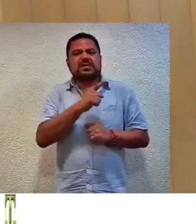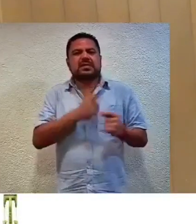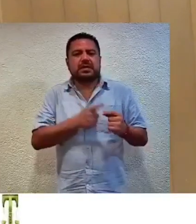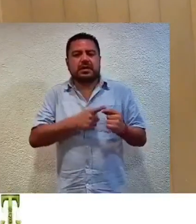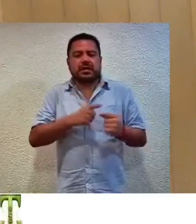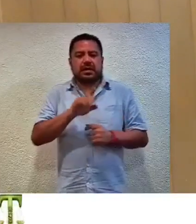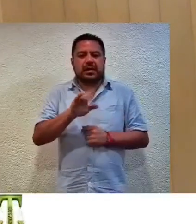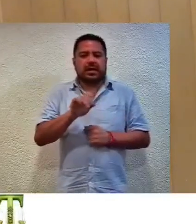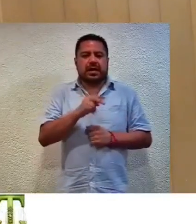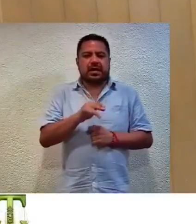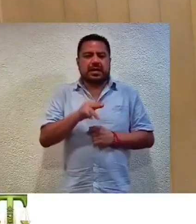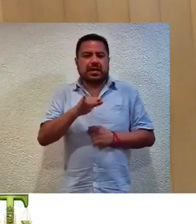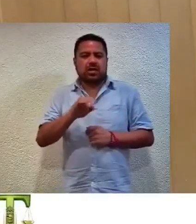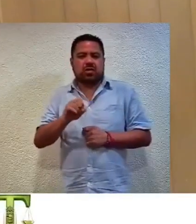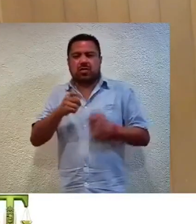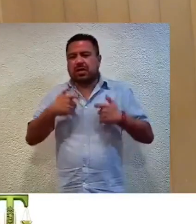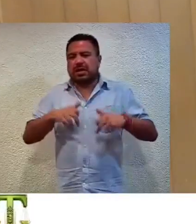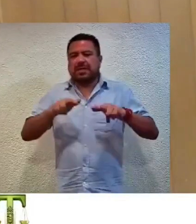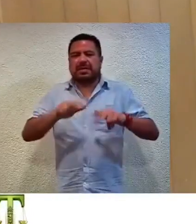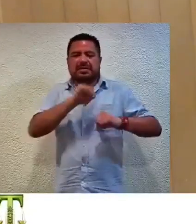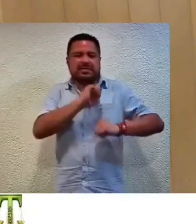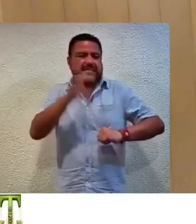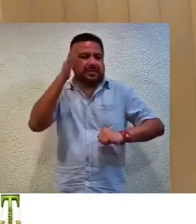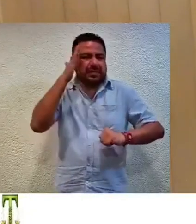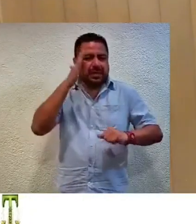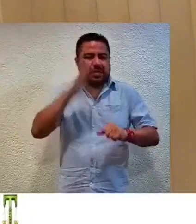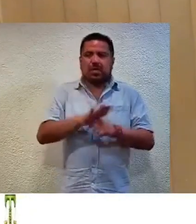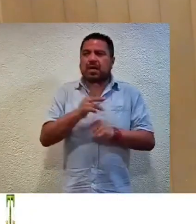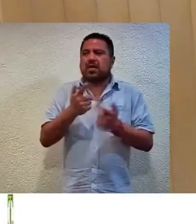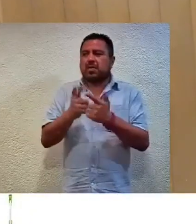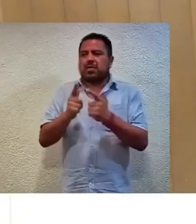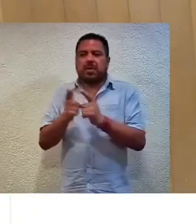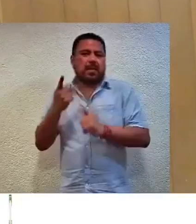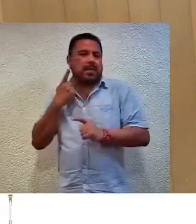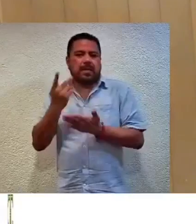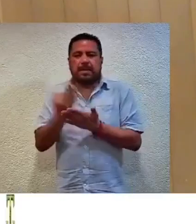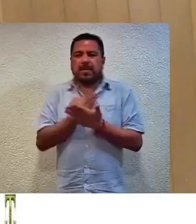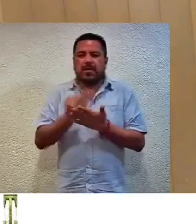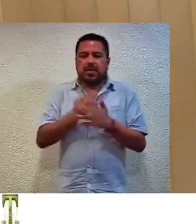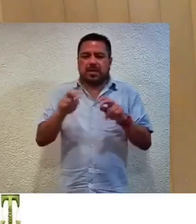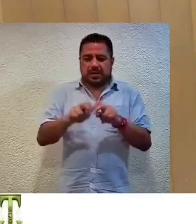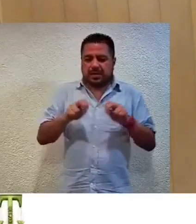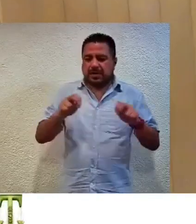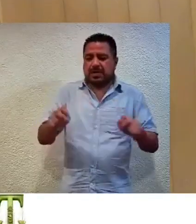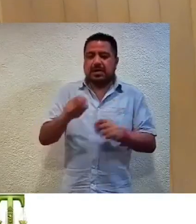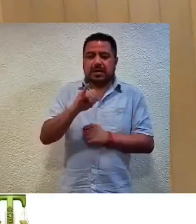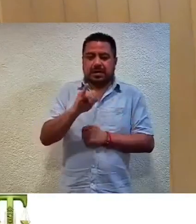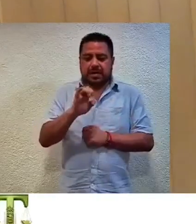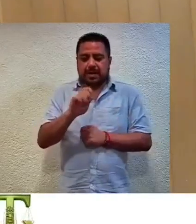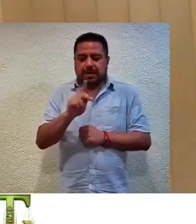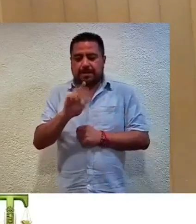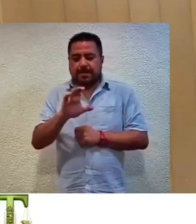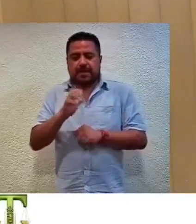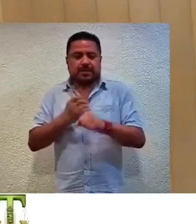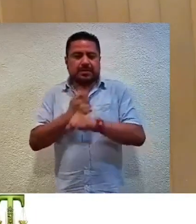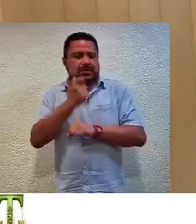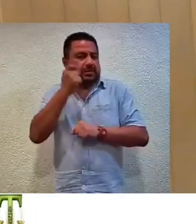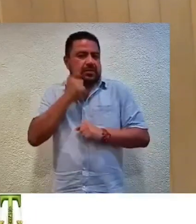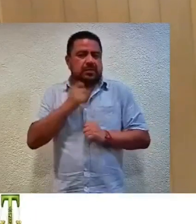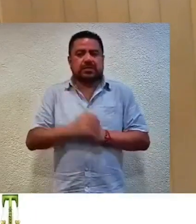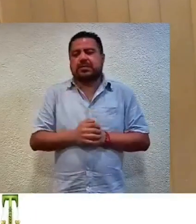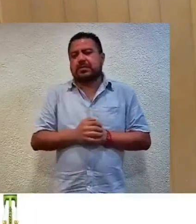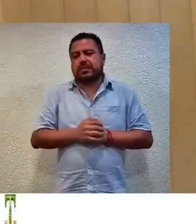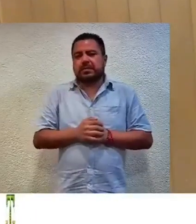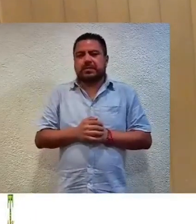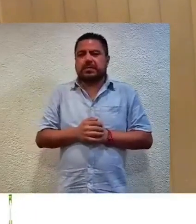Rocío Calleja Niño, representante propietaria del Partido Político Morena ante el Consejo General del Instituto Electoral y de Participación Ciudadana